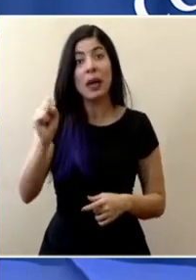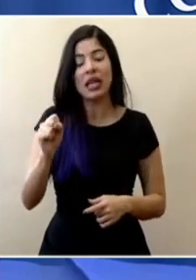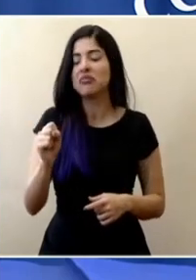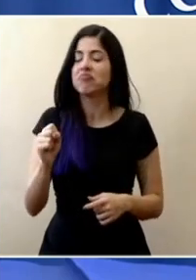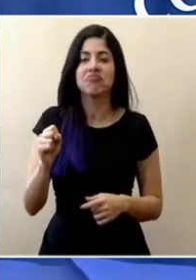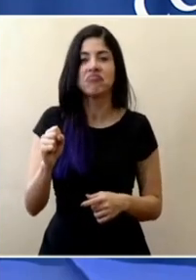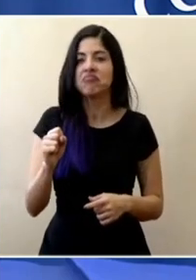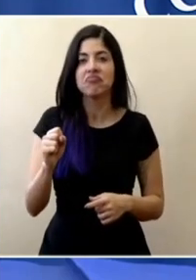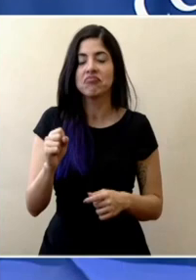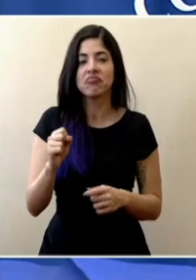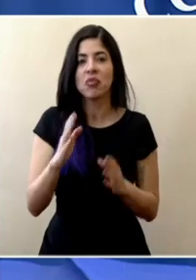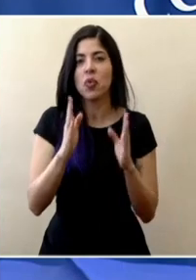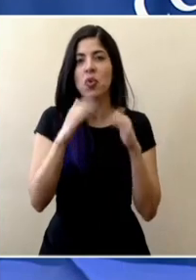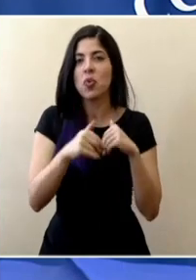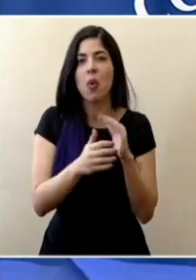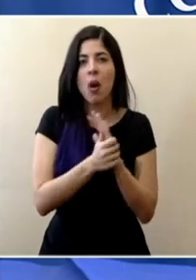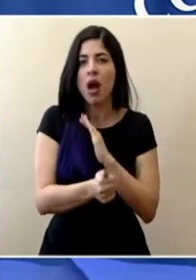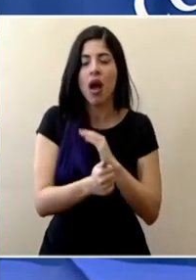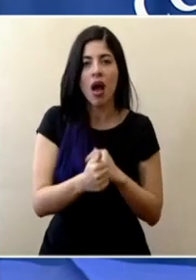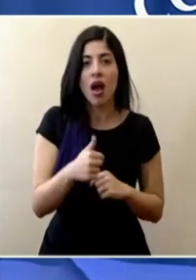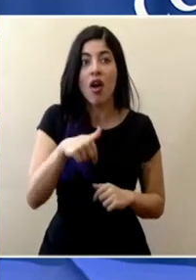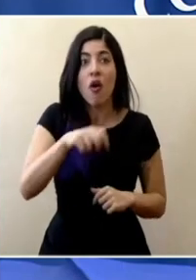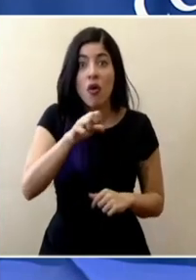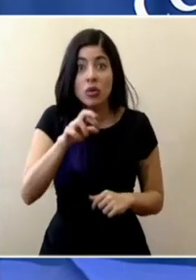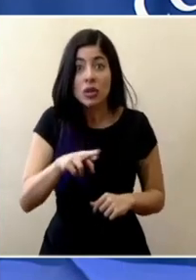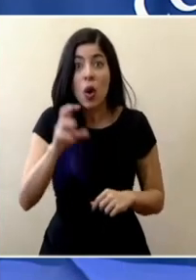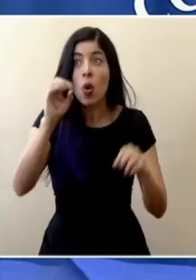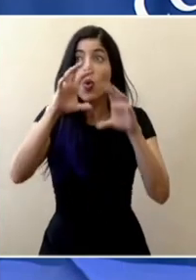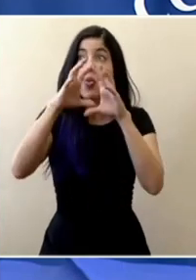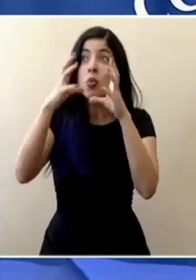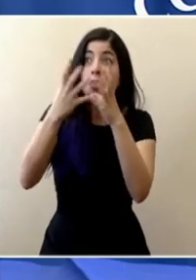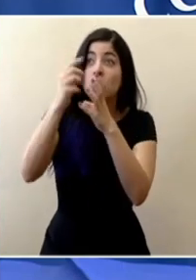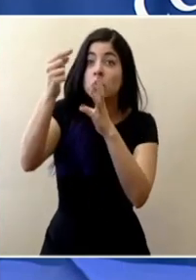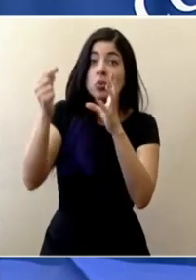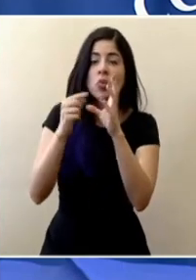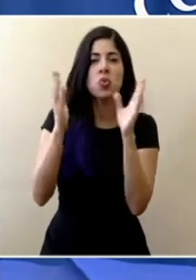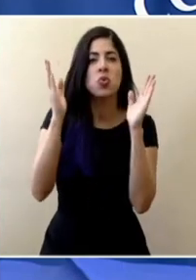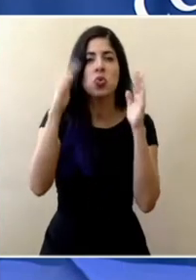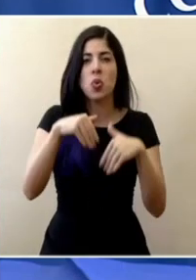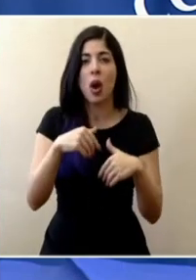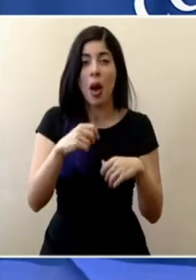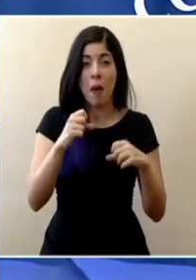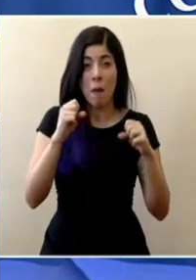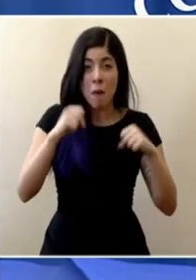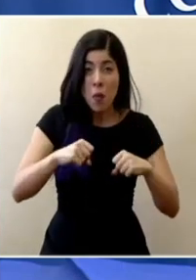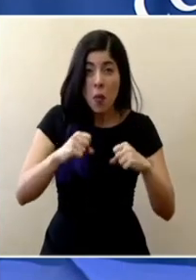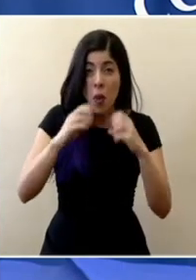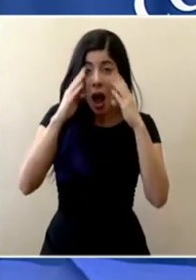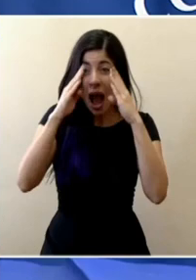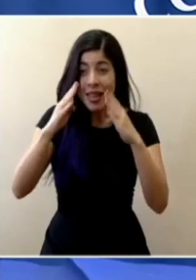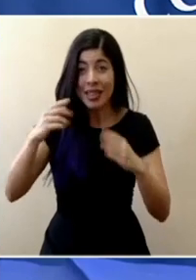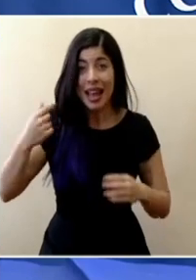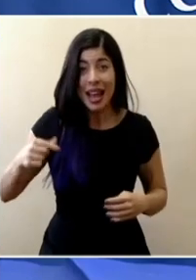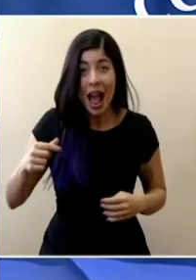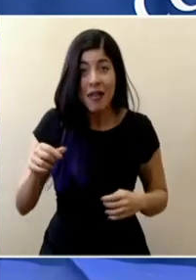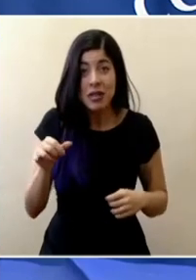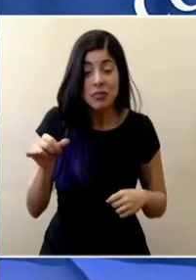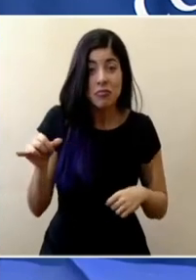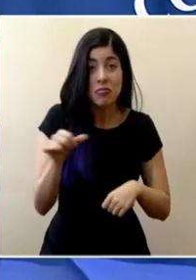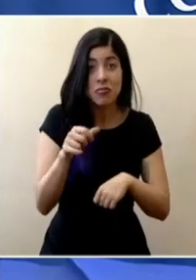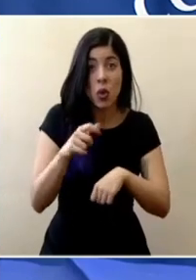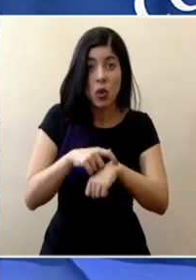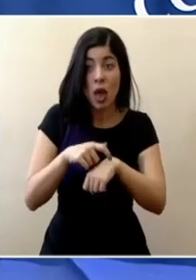la capacidad y ya lo hemos dicho ni en Costa Rica ni en ninguna parte del mundo para atender a los casos graves como